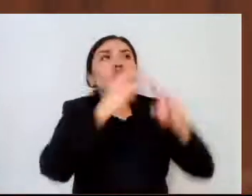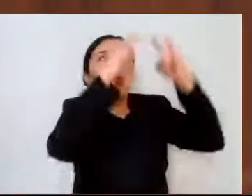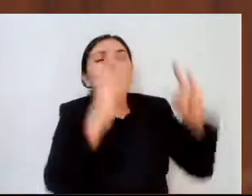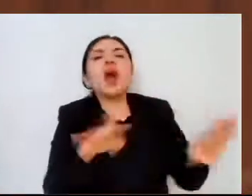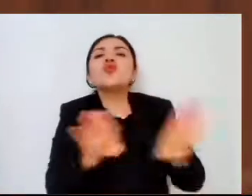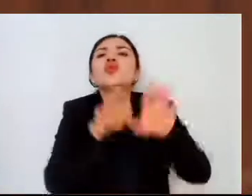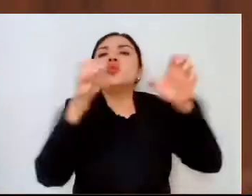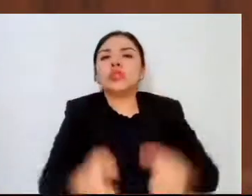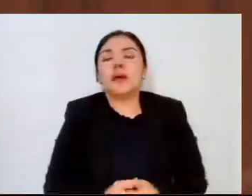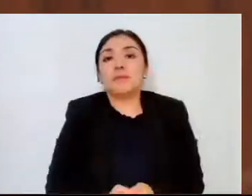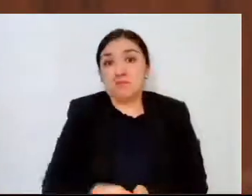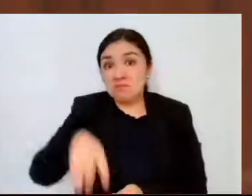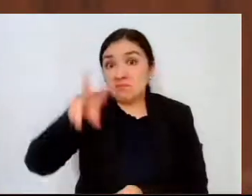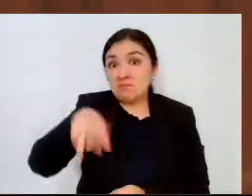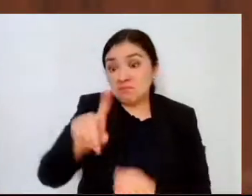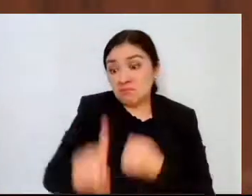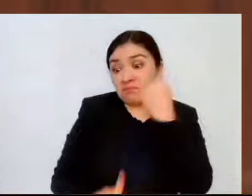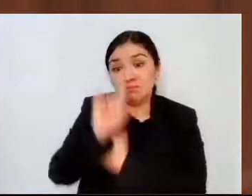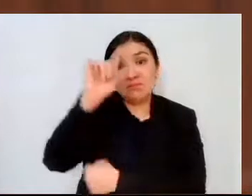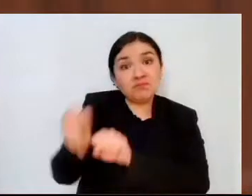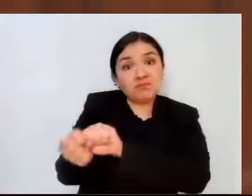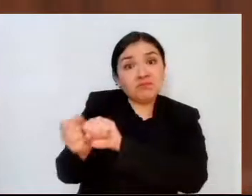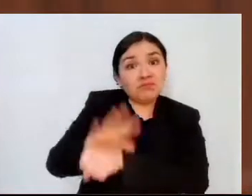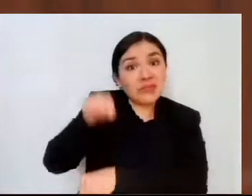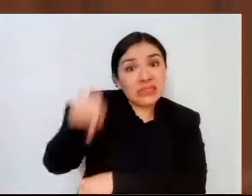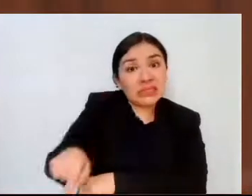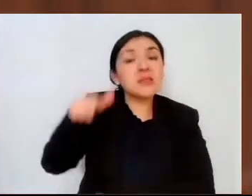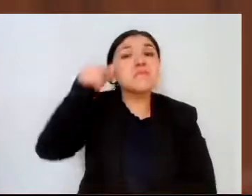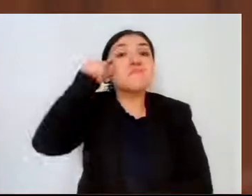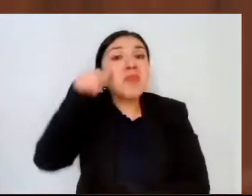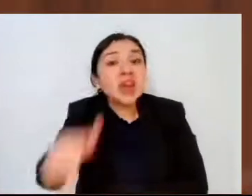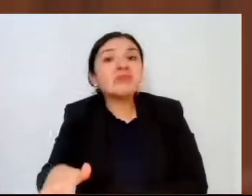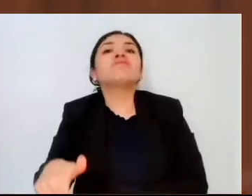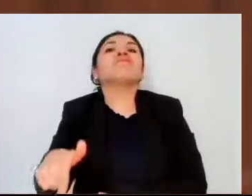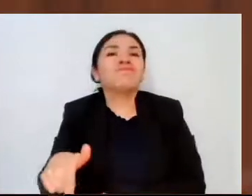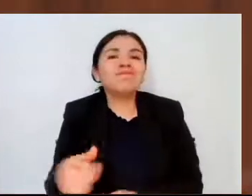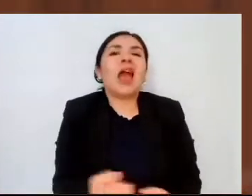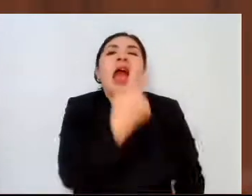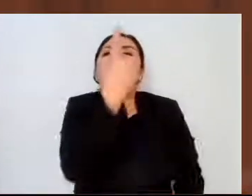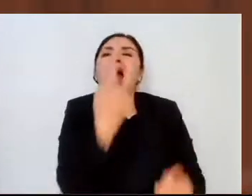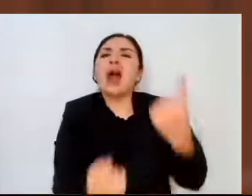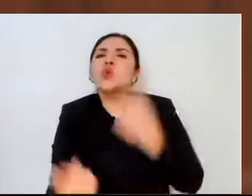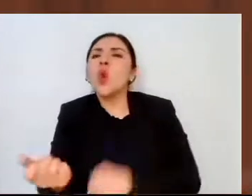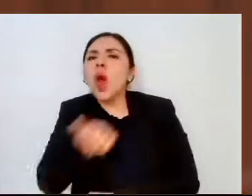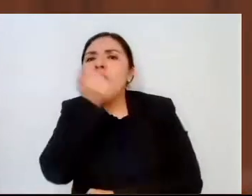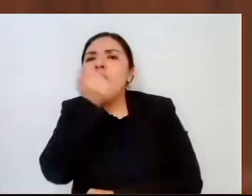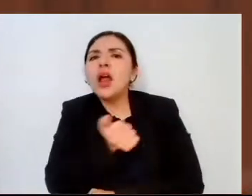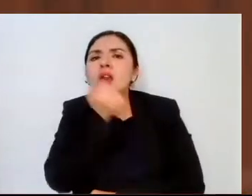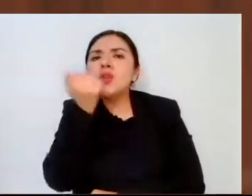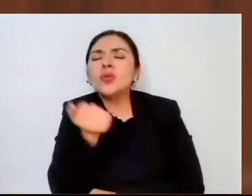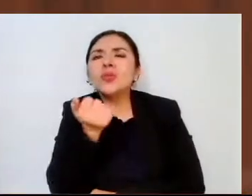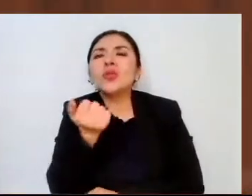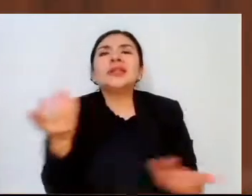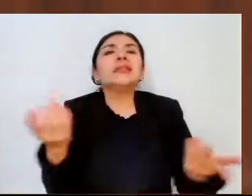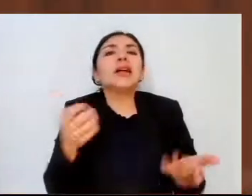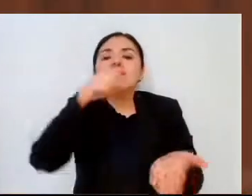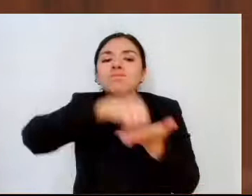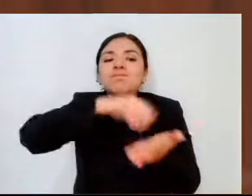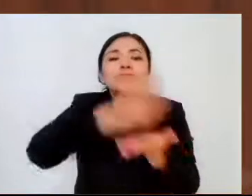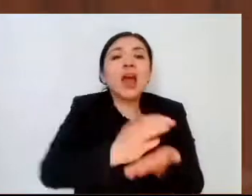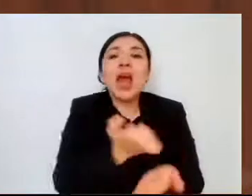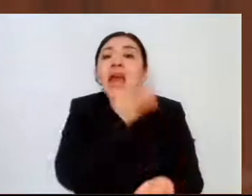duda, la pandemia ha propiciado que algunos estudiantes no se hayan inscrito a la